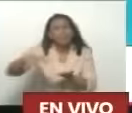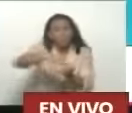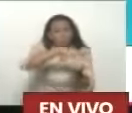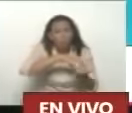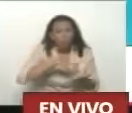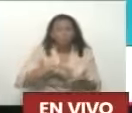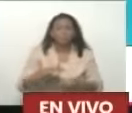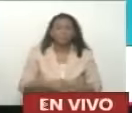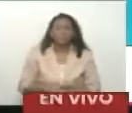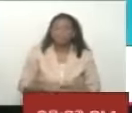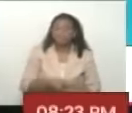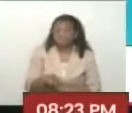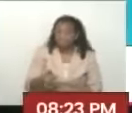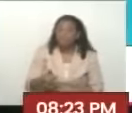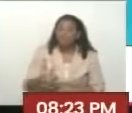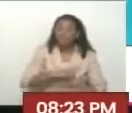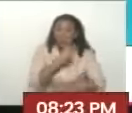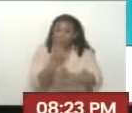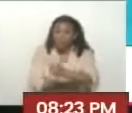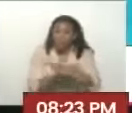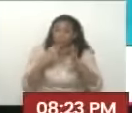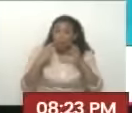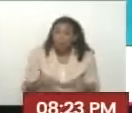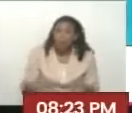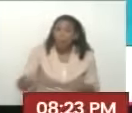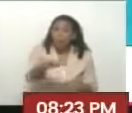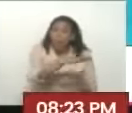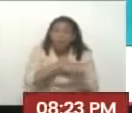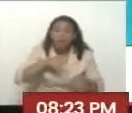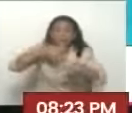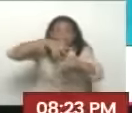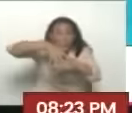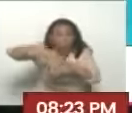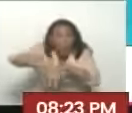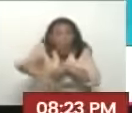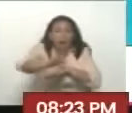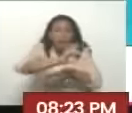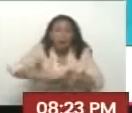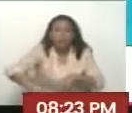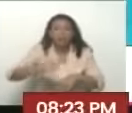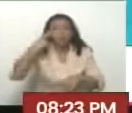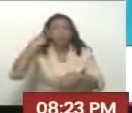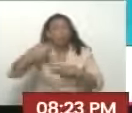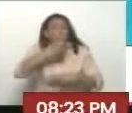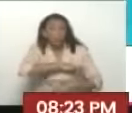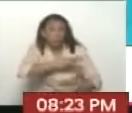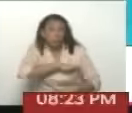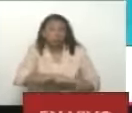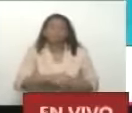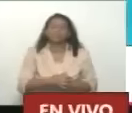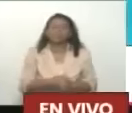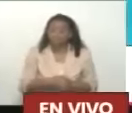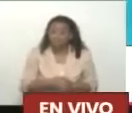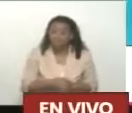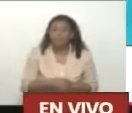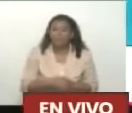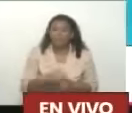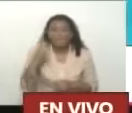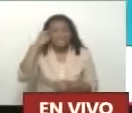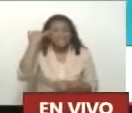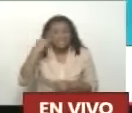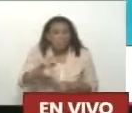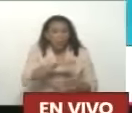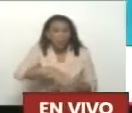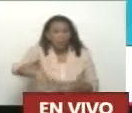Zamorano Y su follaje Abarcará Las estructuras Del modelo De sociedad Robinsoniano Será